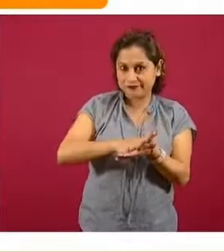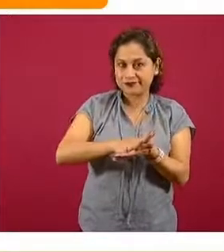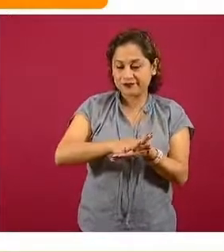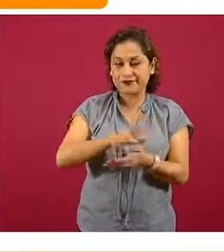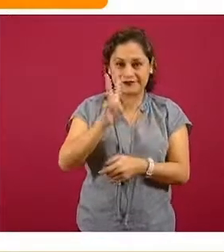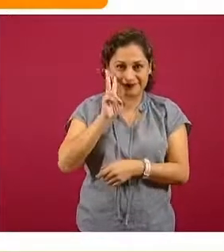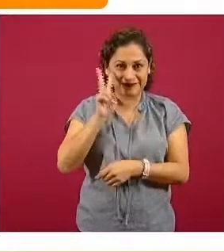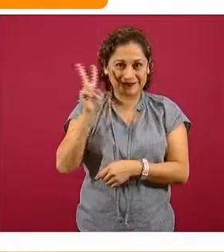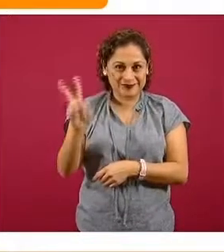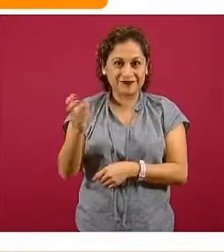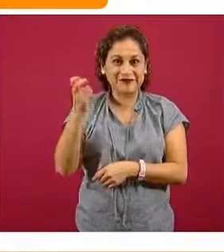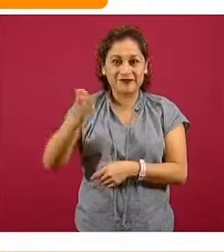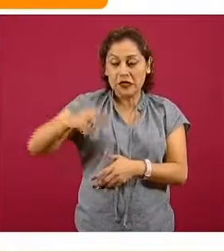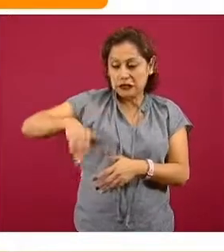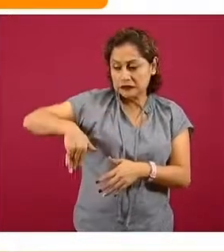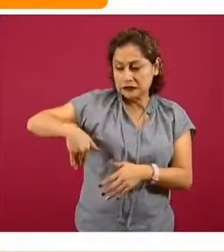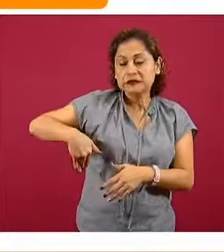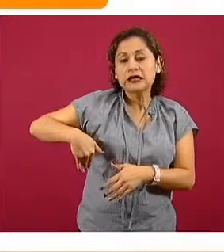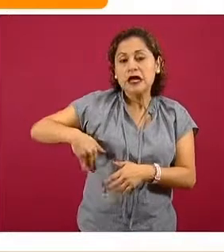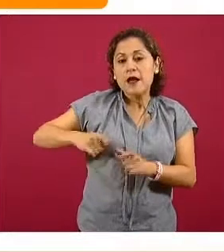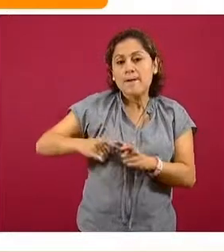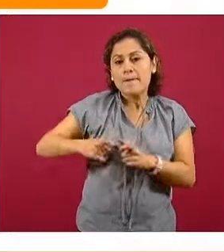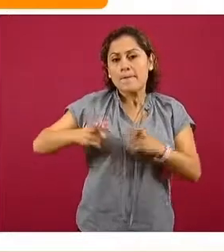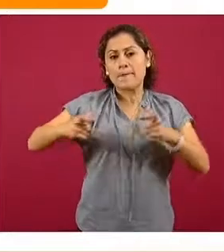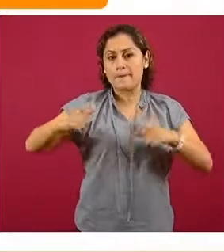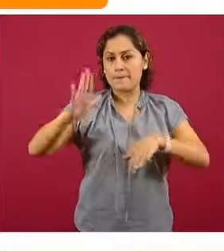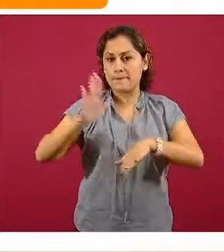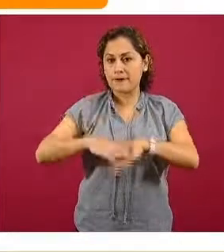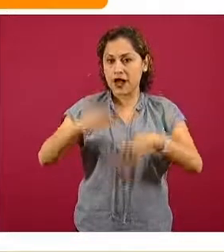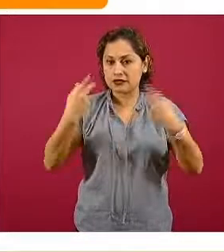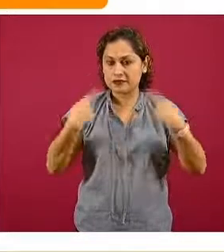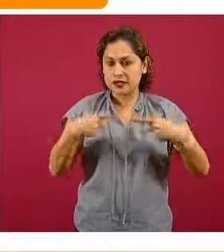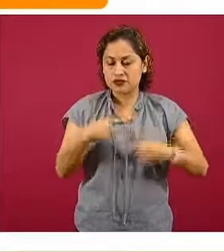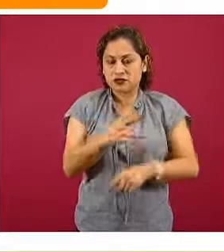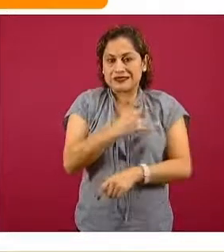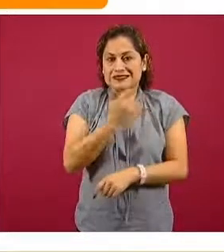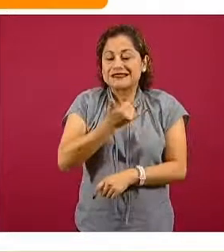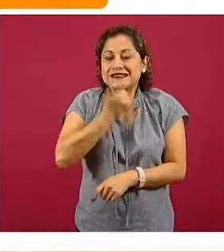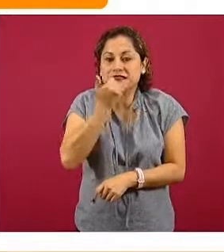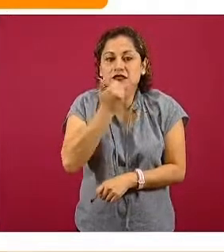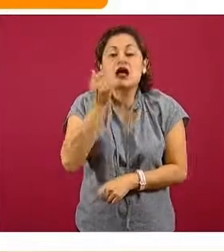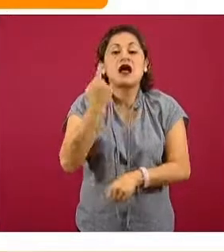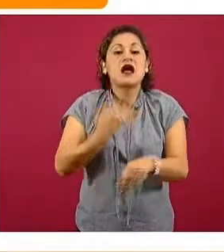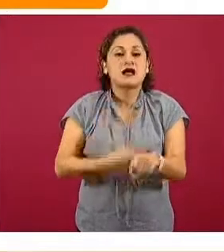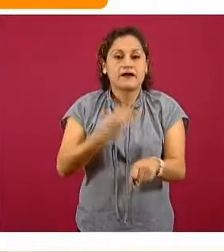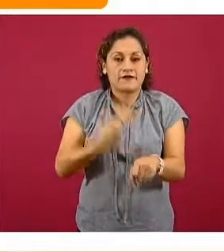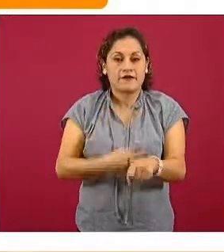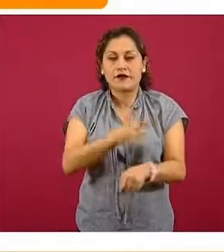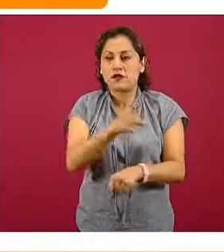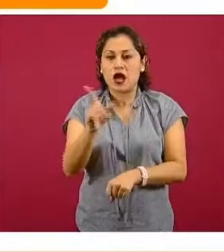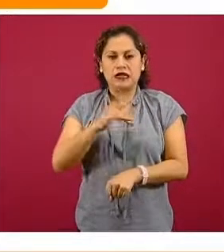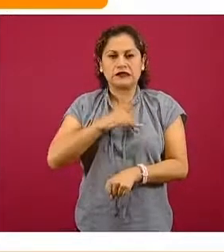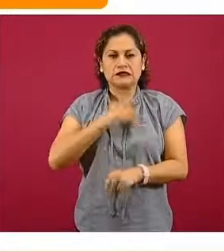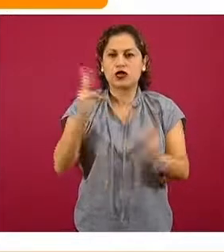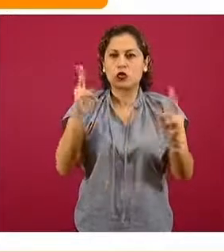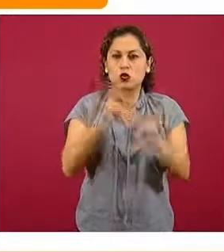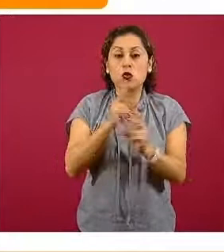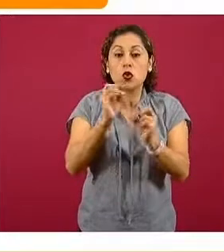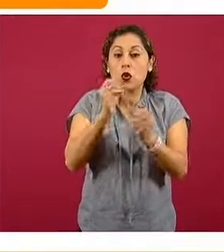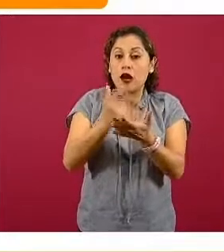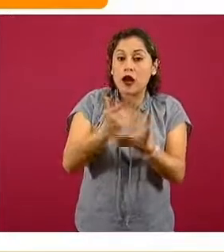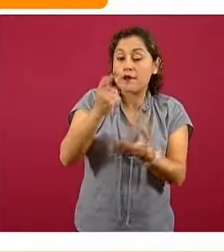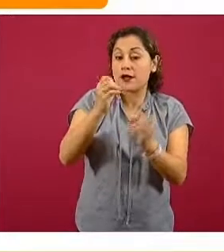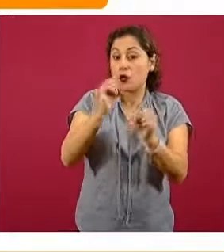la mayor cantidad de casos sospechosos de la enfermedad, es decir, todas las personas con una infección respiratoria aguda, leve o grave,